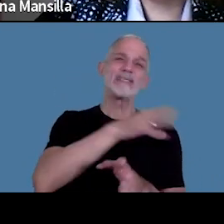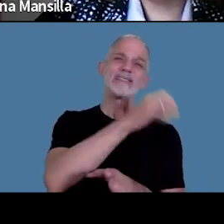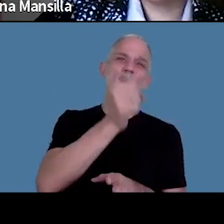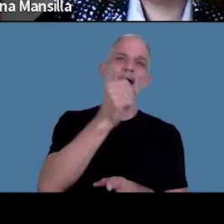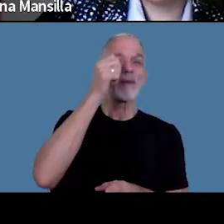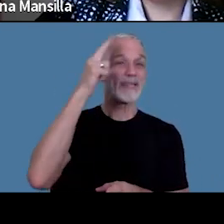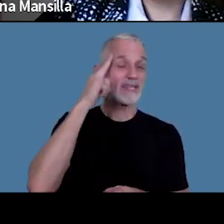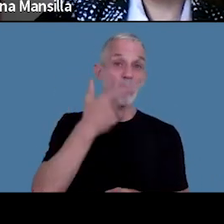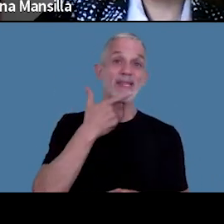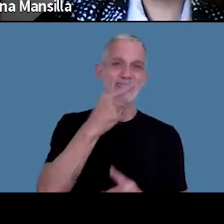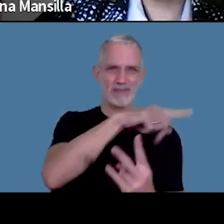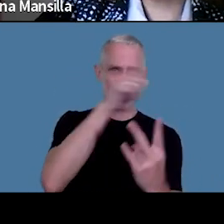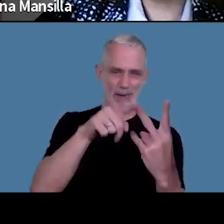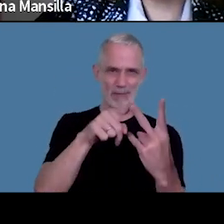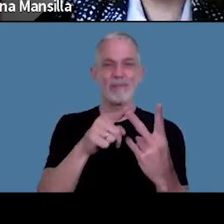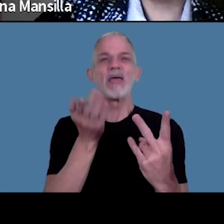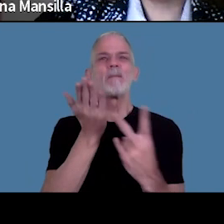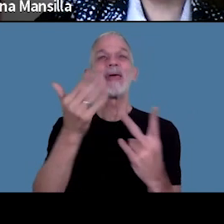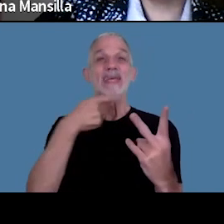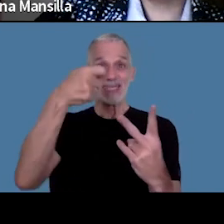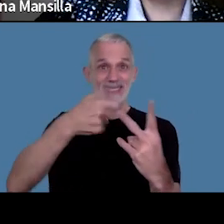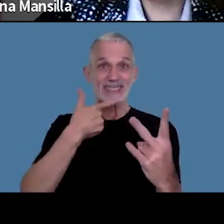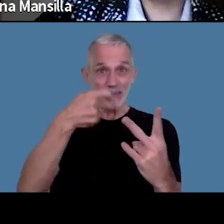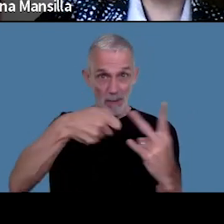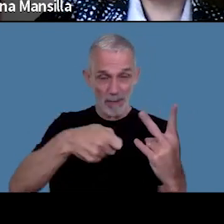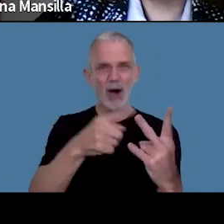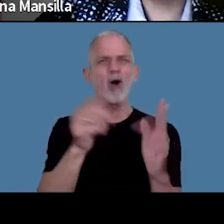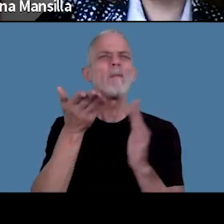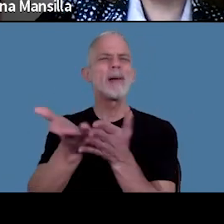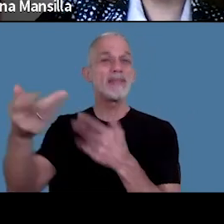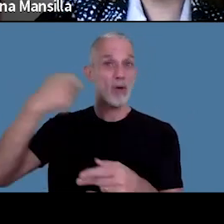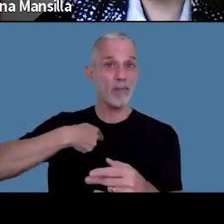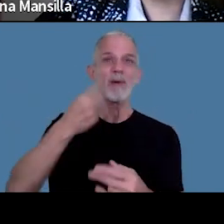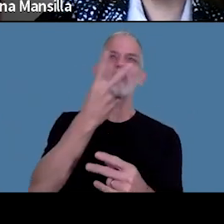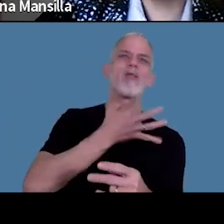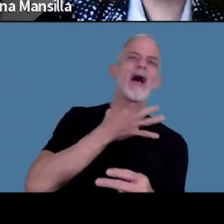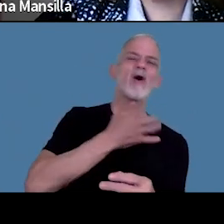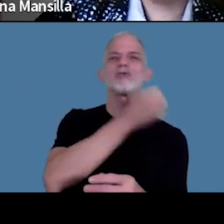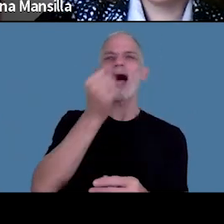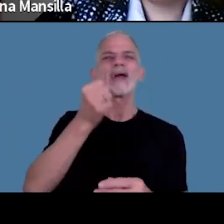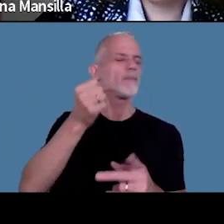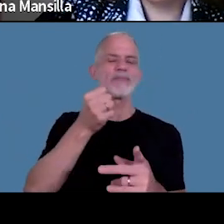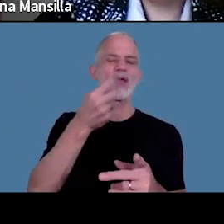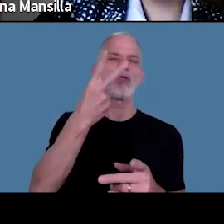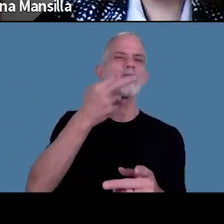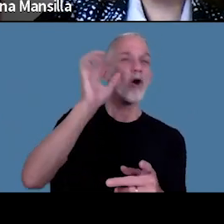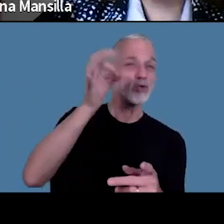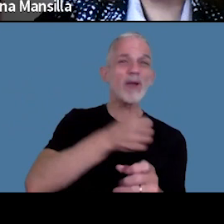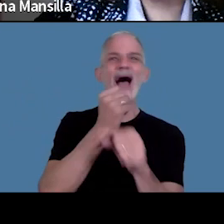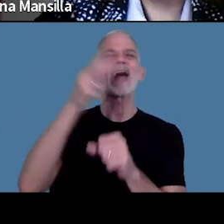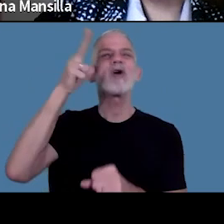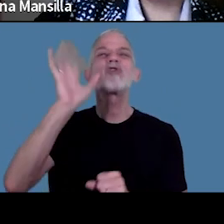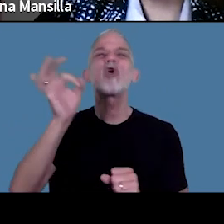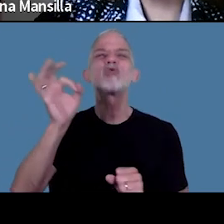29 de septiembre y por el pago de septiembre entre el 2 y agosto y 2 y 8 de octubre esta